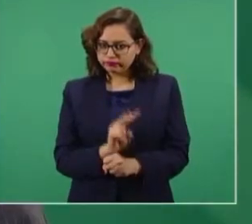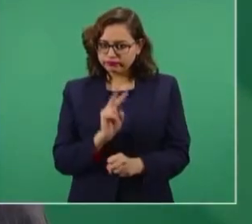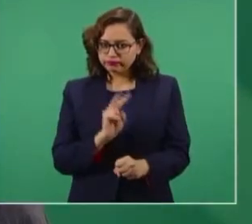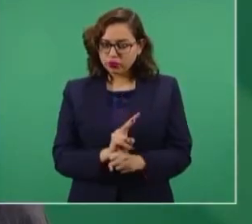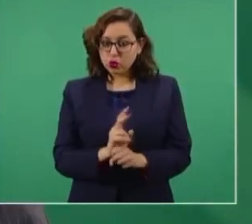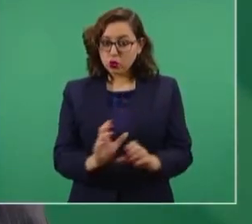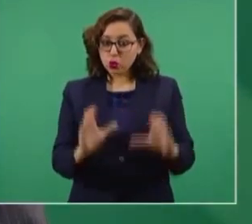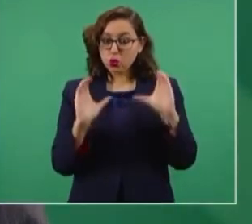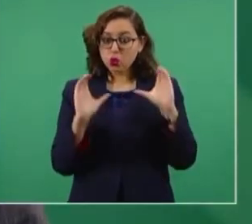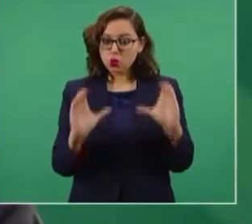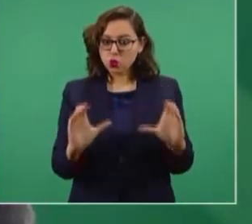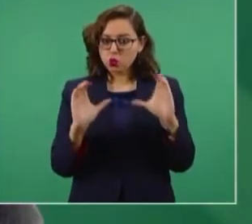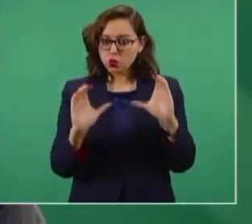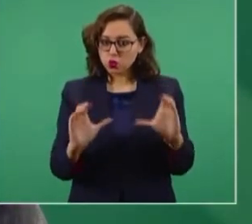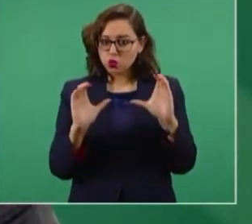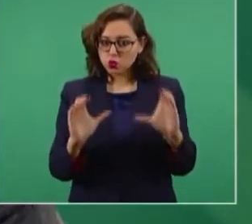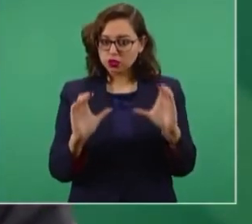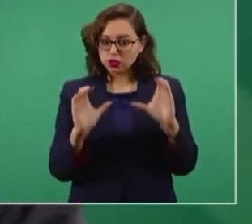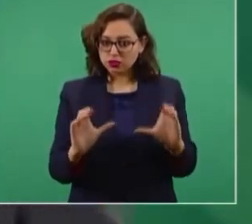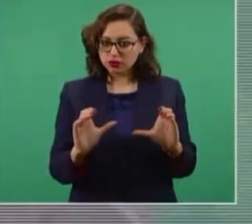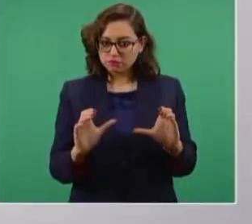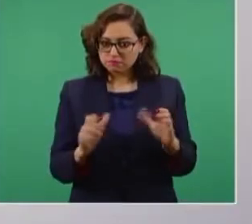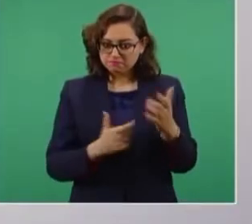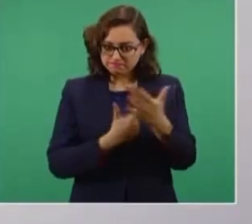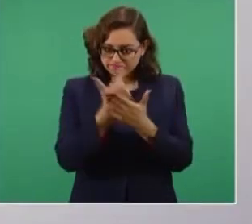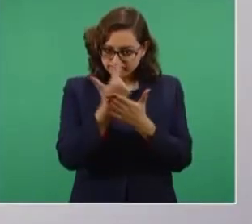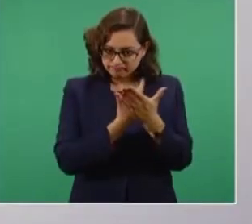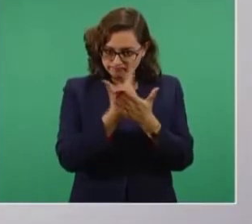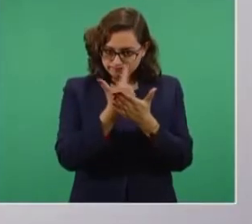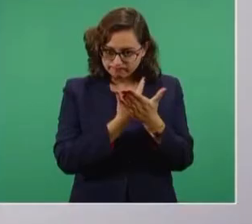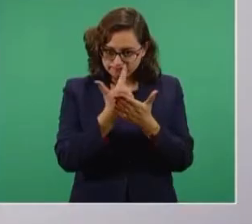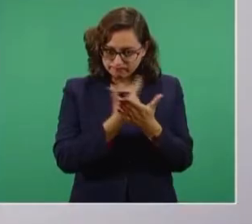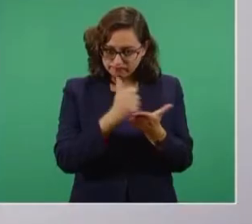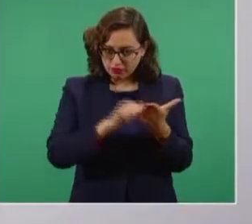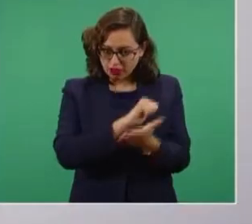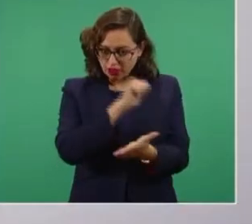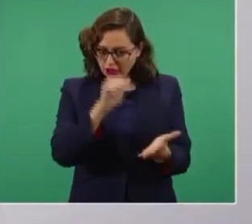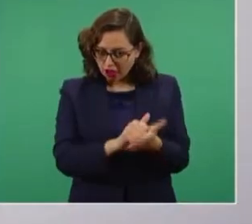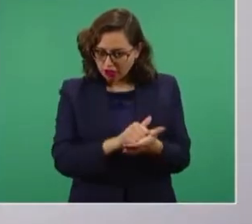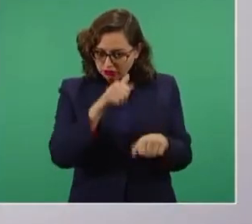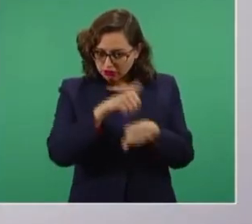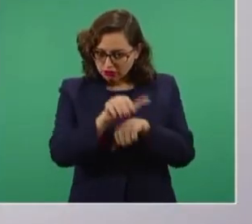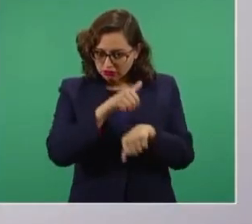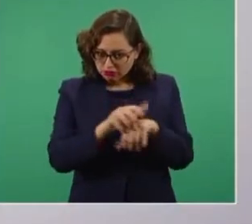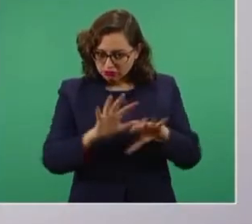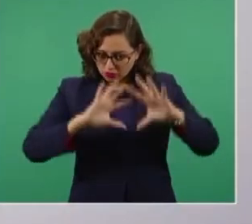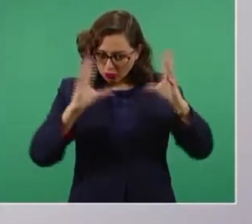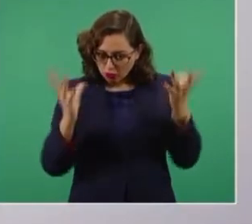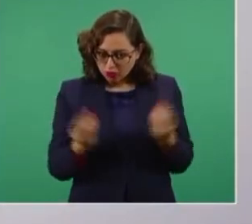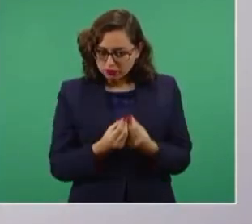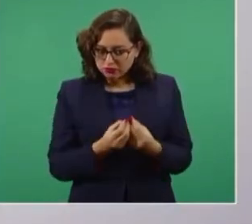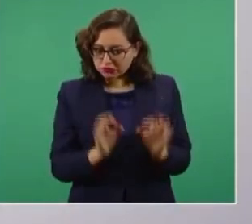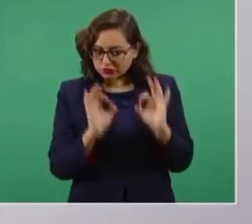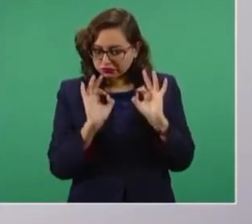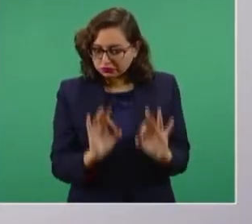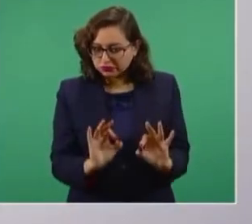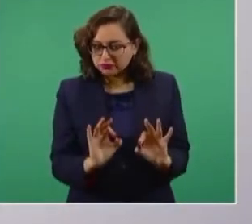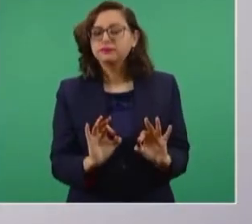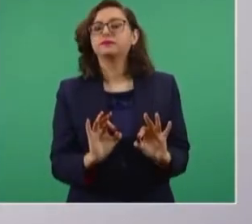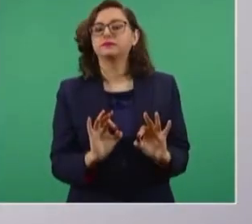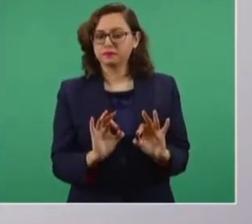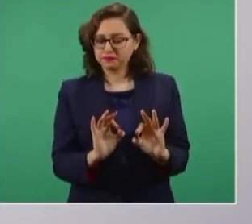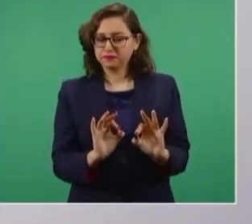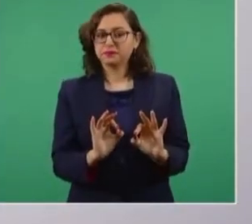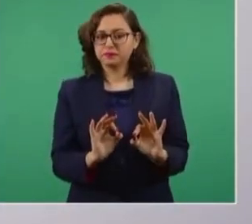cuidando hasta que se tenga el acta, y